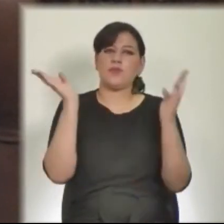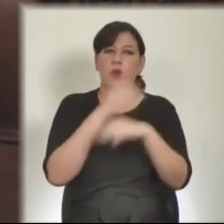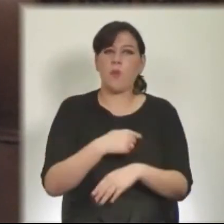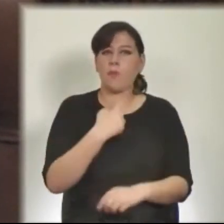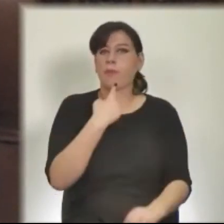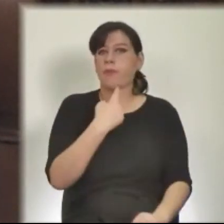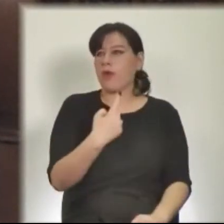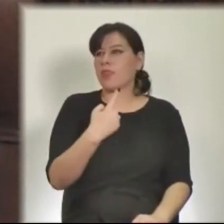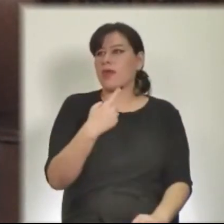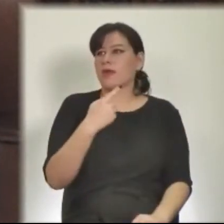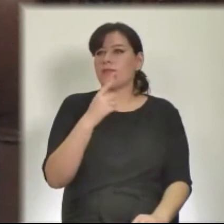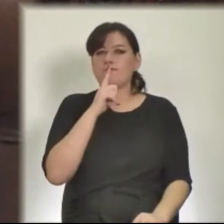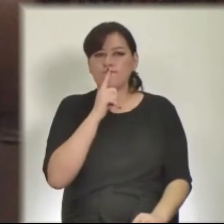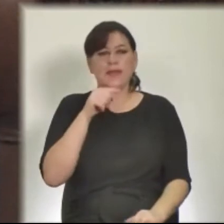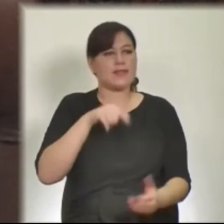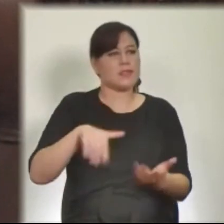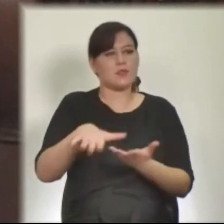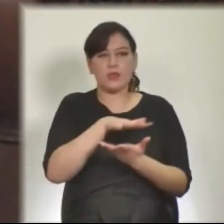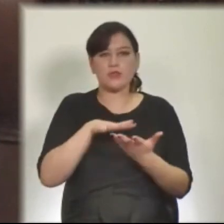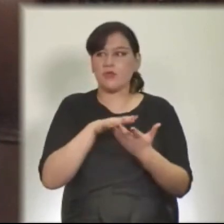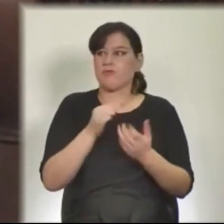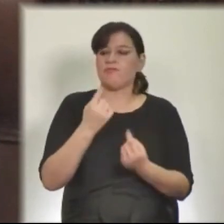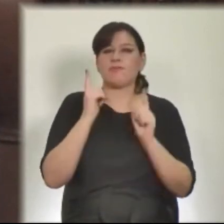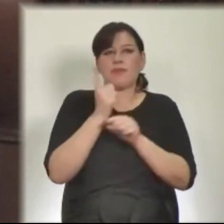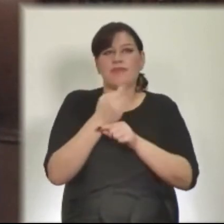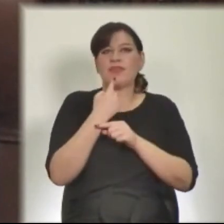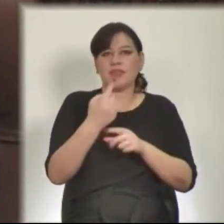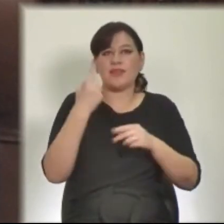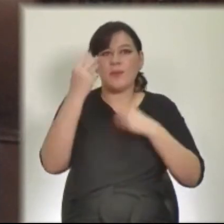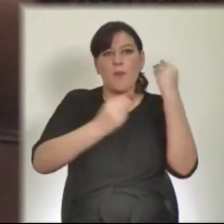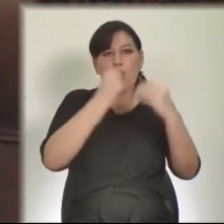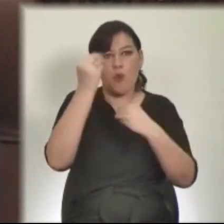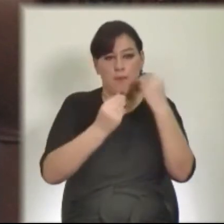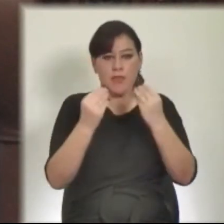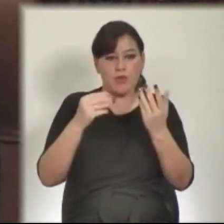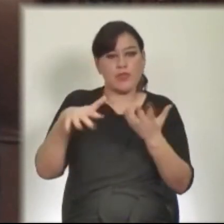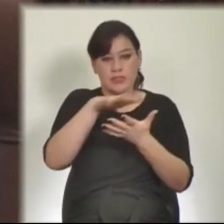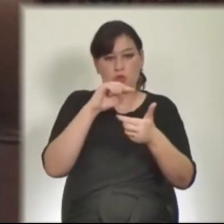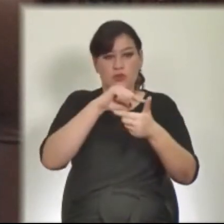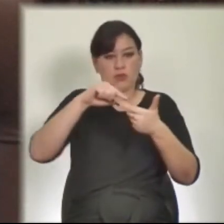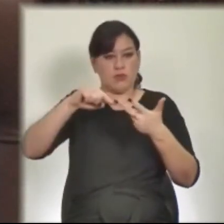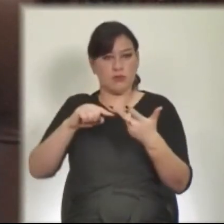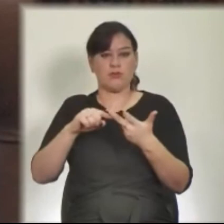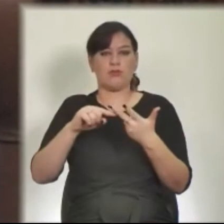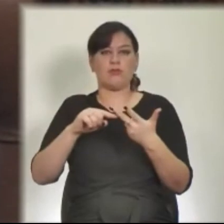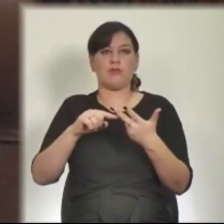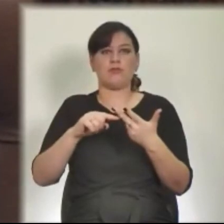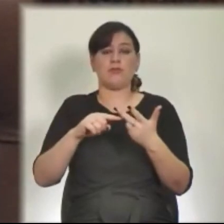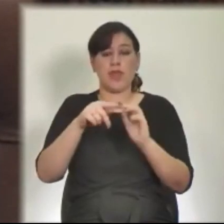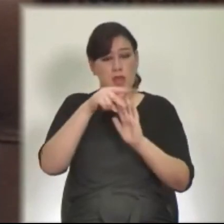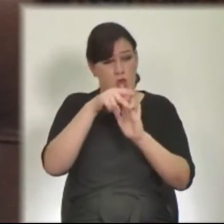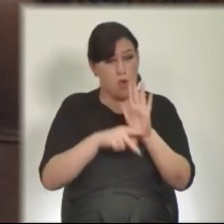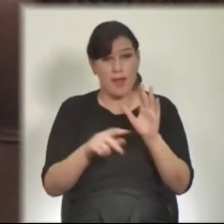de reacción y preocupación ante episodios así de lamentables. Las normas